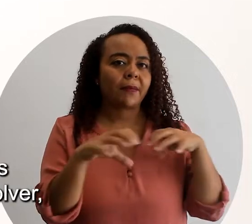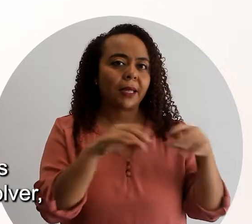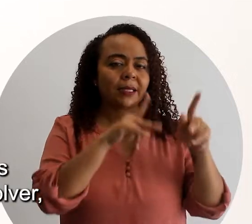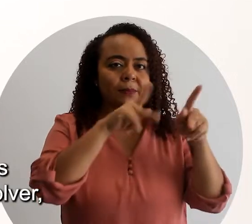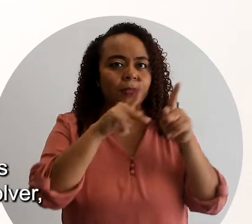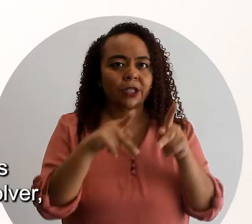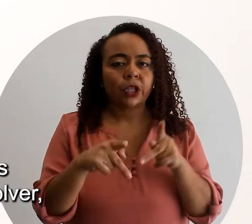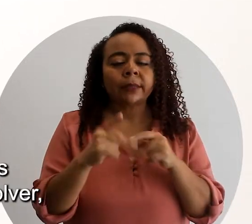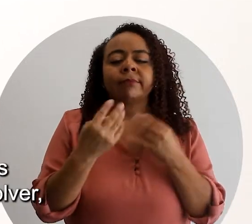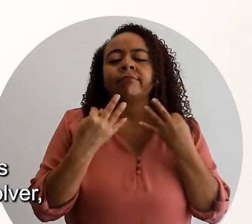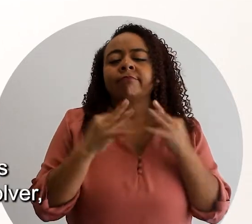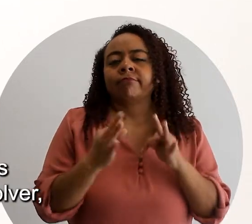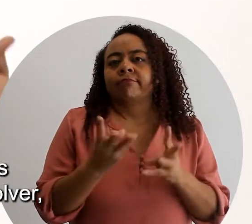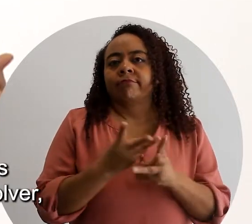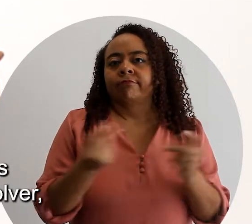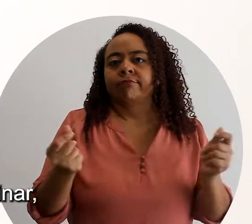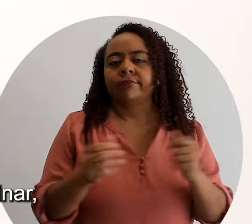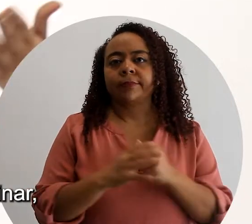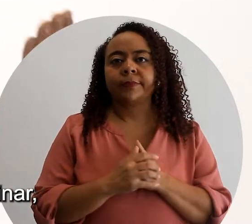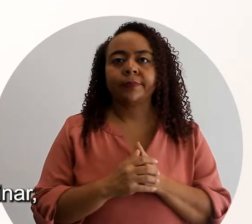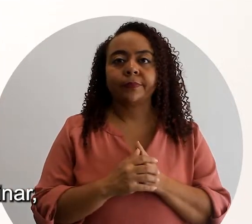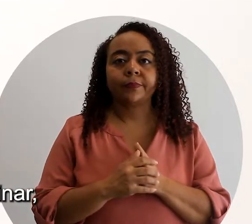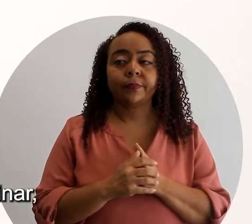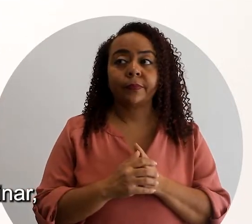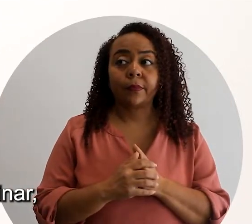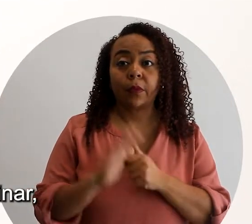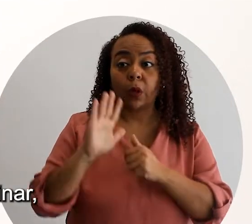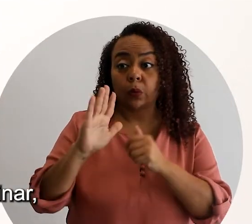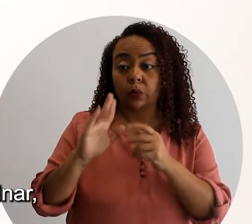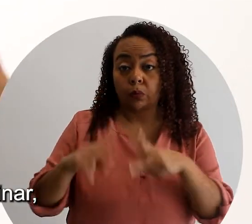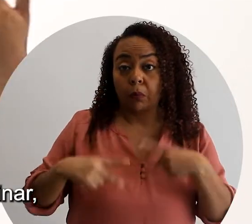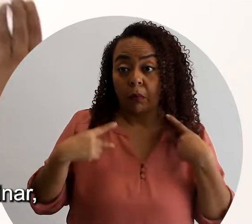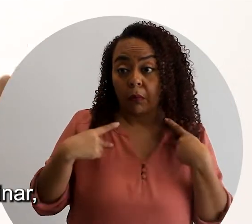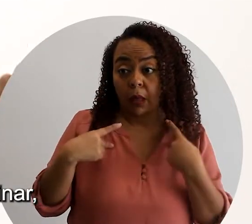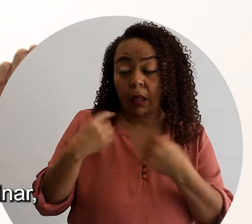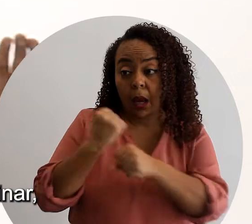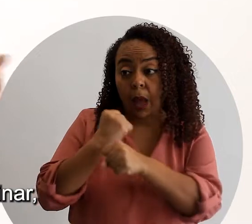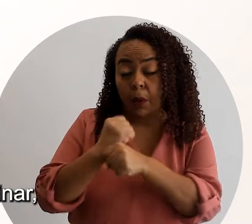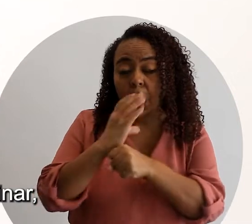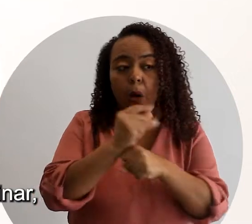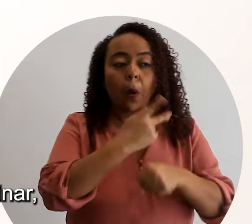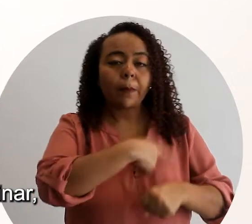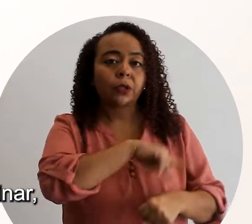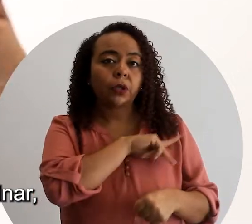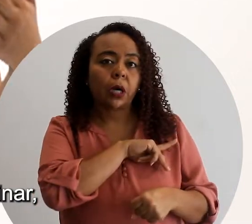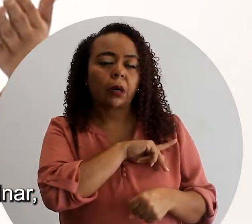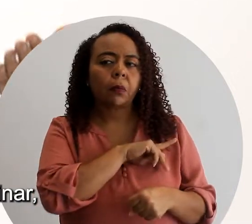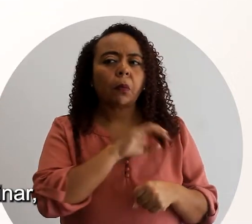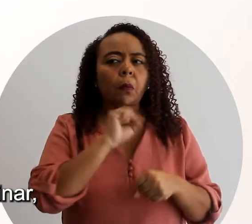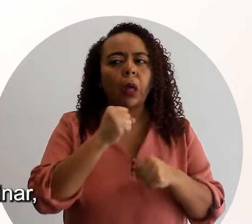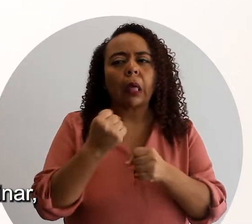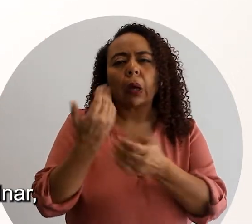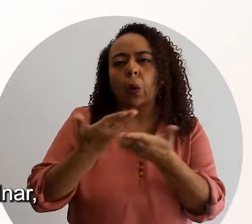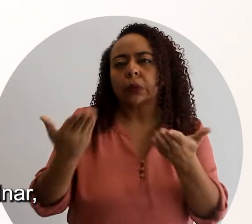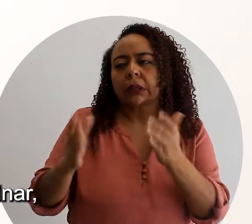actividades que las personas intentan resolver, ya sea en su vida laboral o personal. Podrían ser los trabajos que quieren terminar,